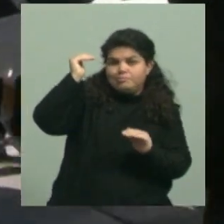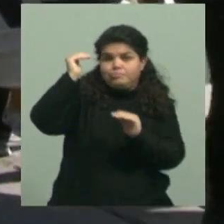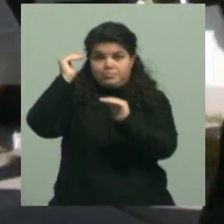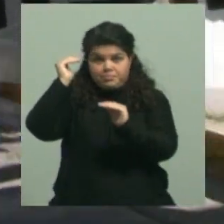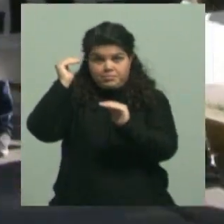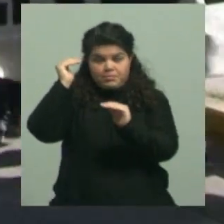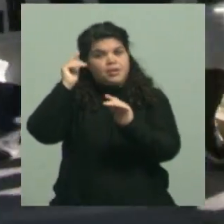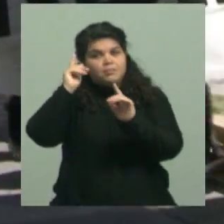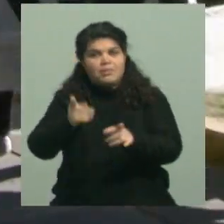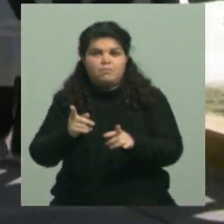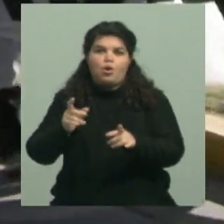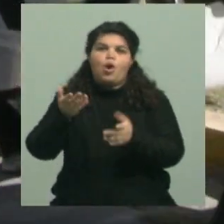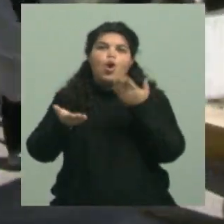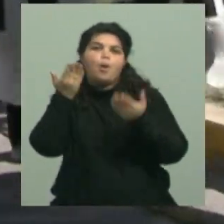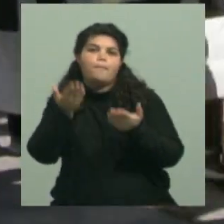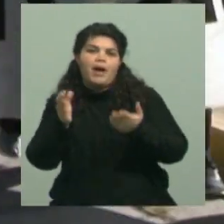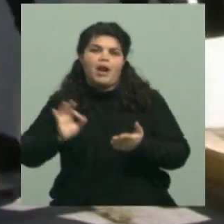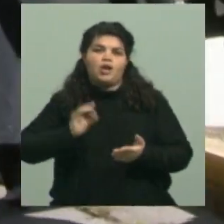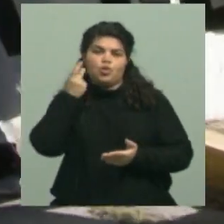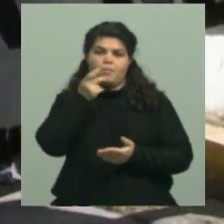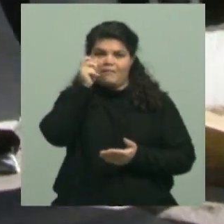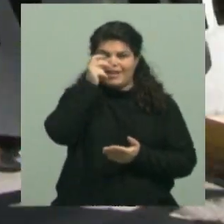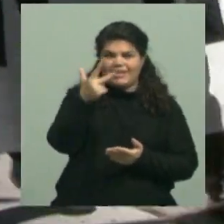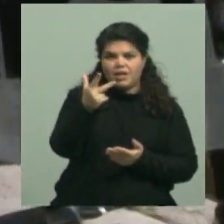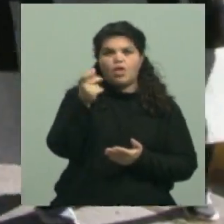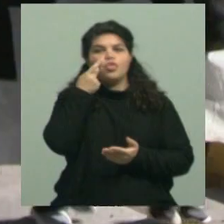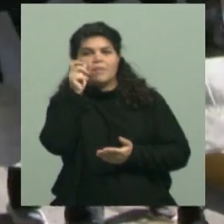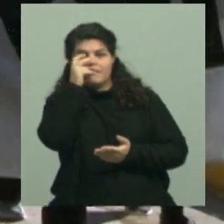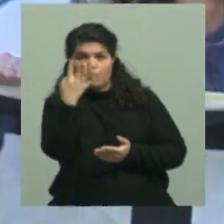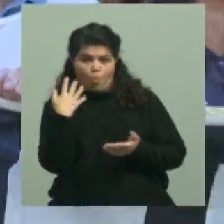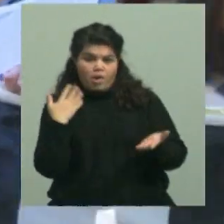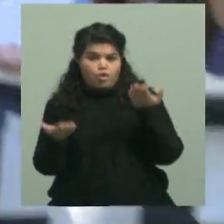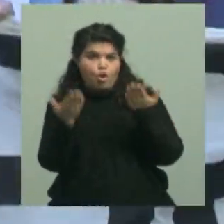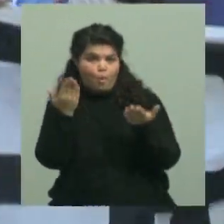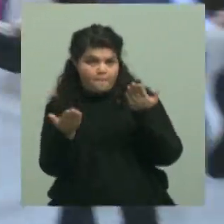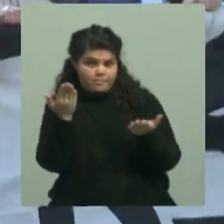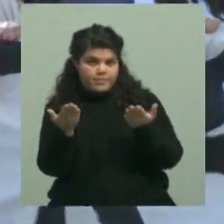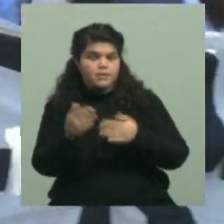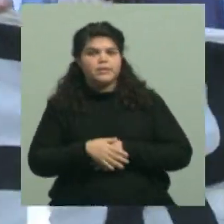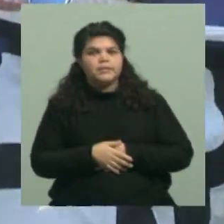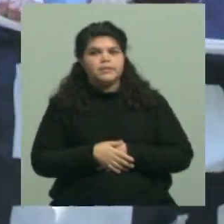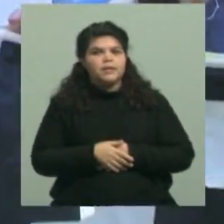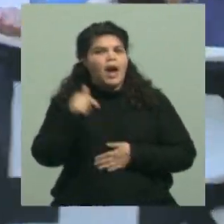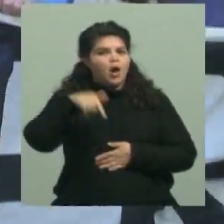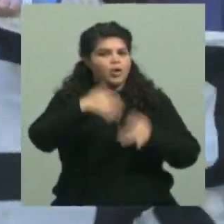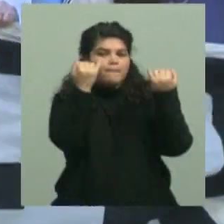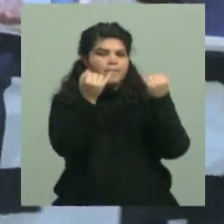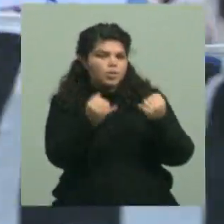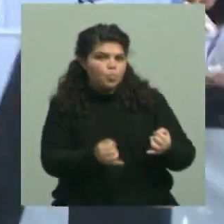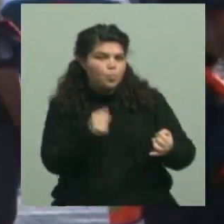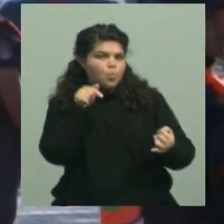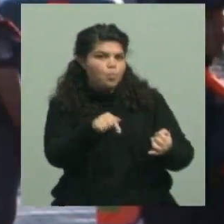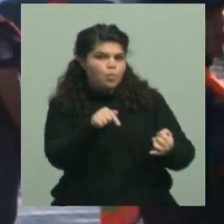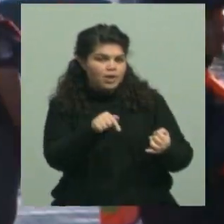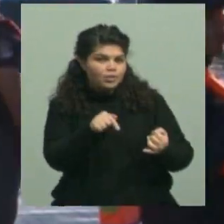2023 al 2024. Recordemos que tenemos un presupuesto reconducido, ¿no?, que estamos